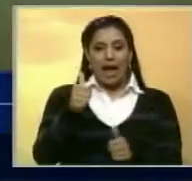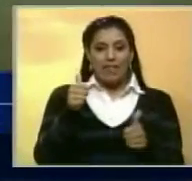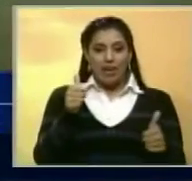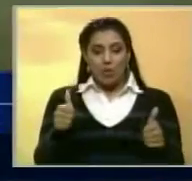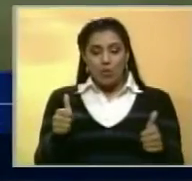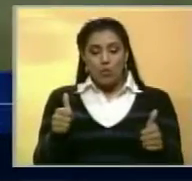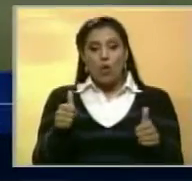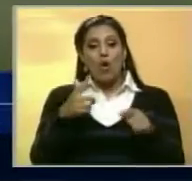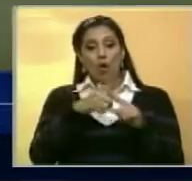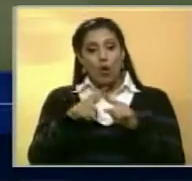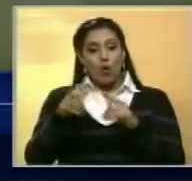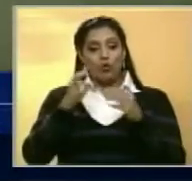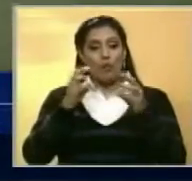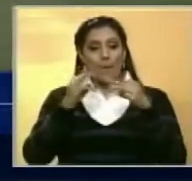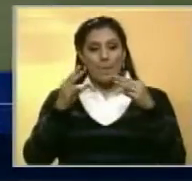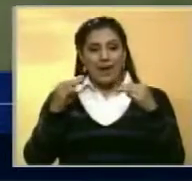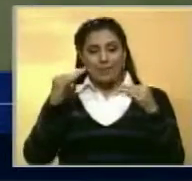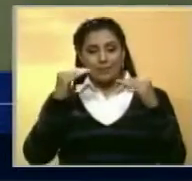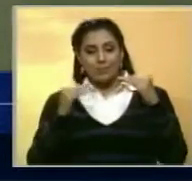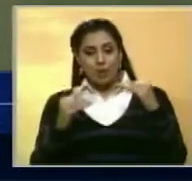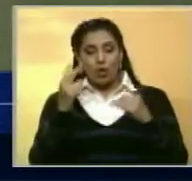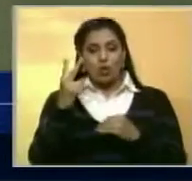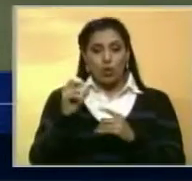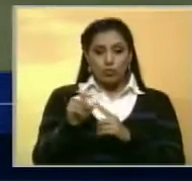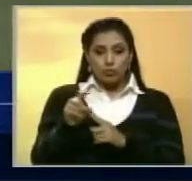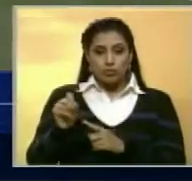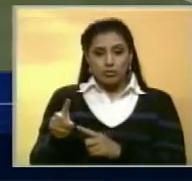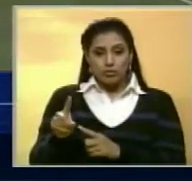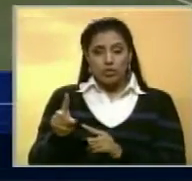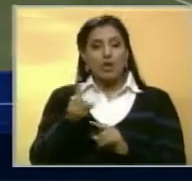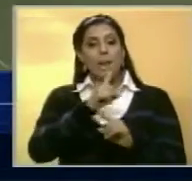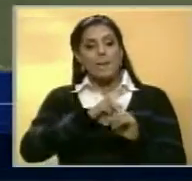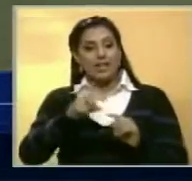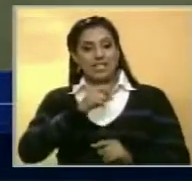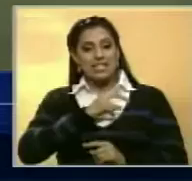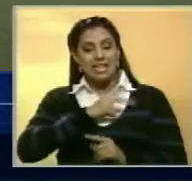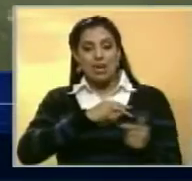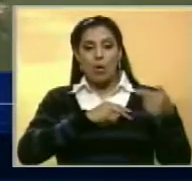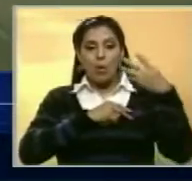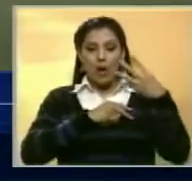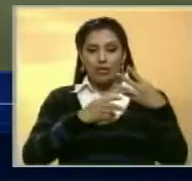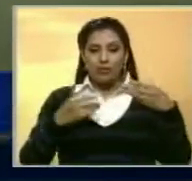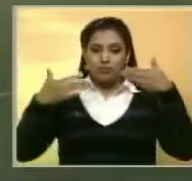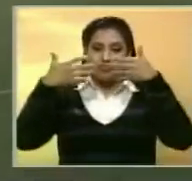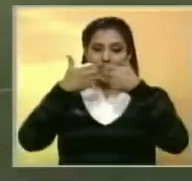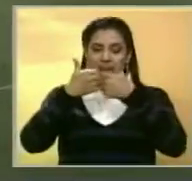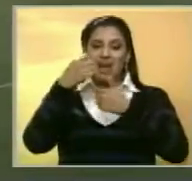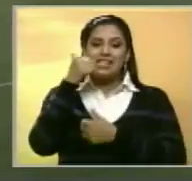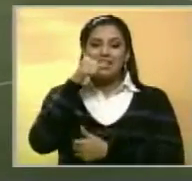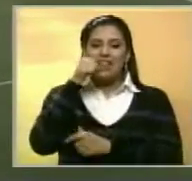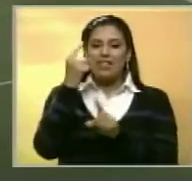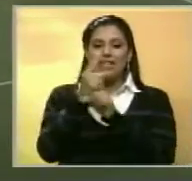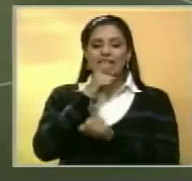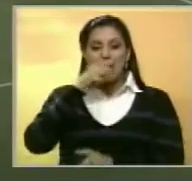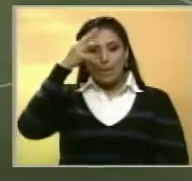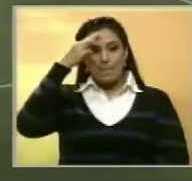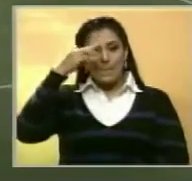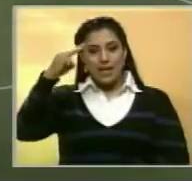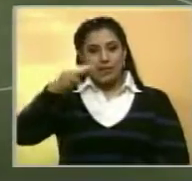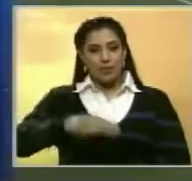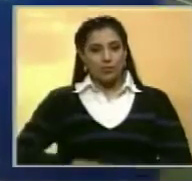australes. Por los panameños, descontaron Miguel Camargo y Abdiel Arroyo. Chile jugará a los cuartos de final el sábado ante México.